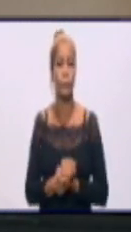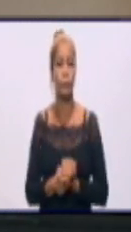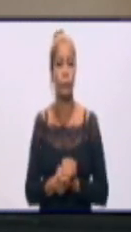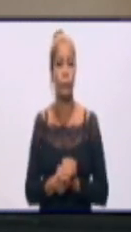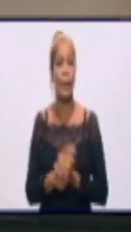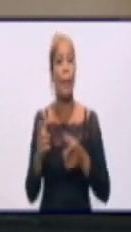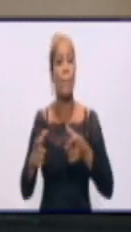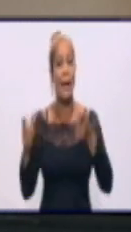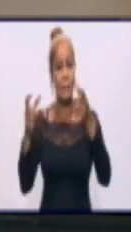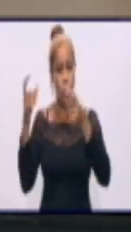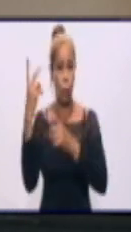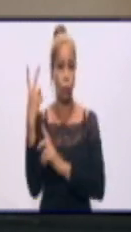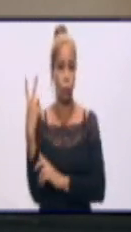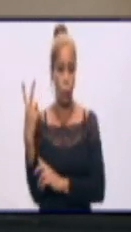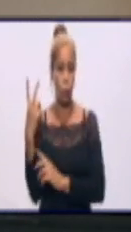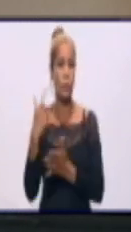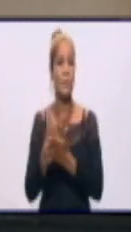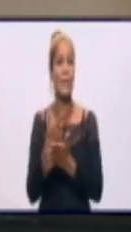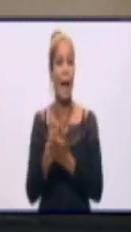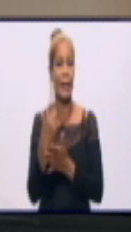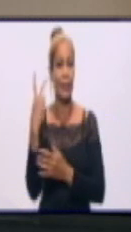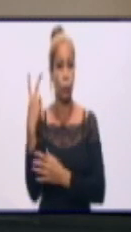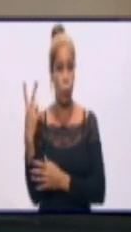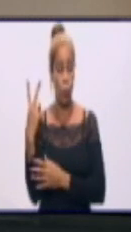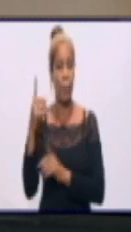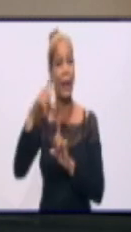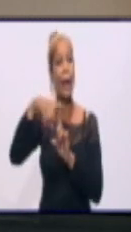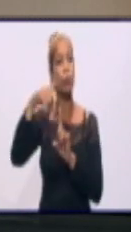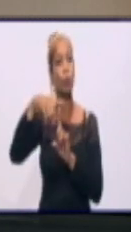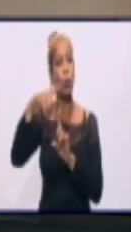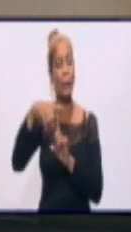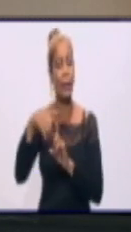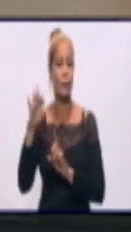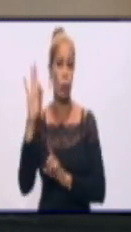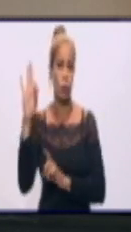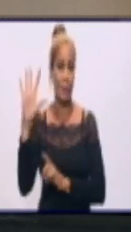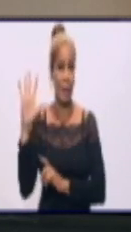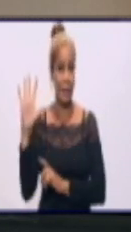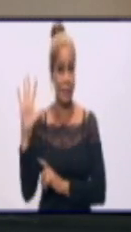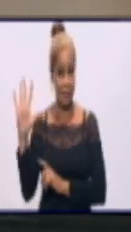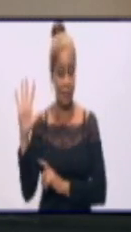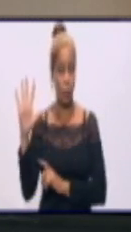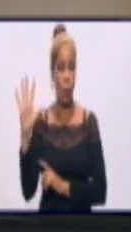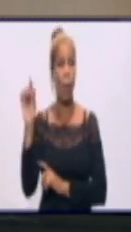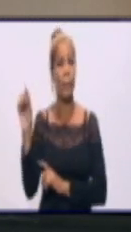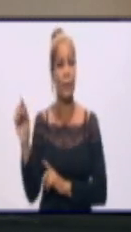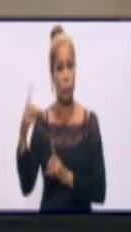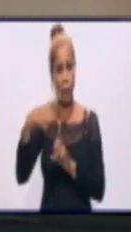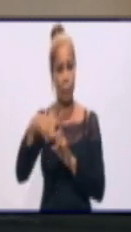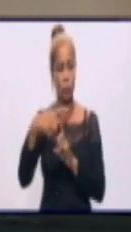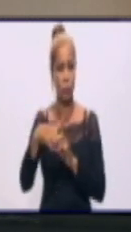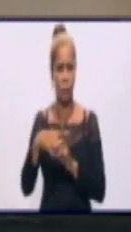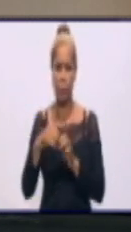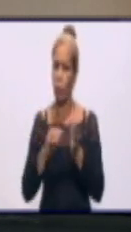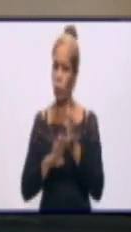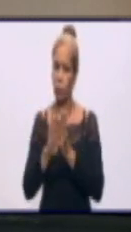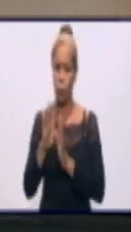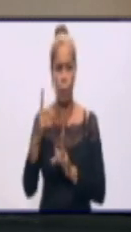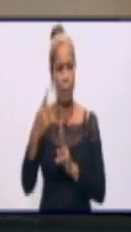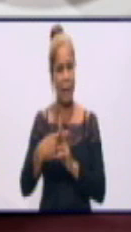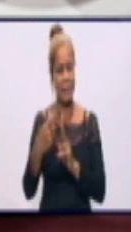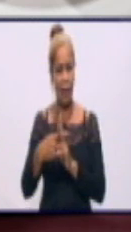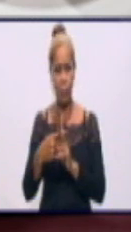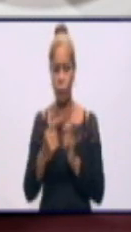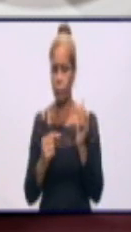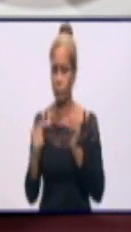Bartolomé Mazó 2, Yara 2, para un total de 85 casos. Como veremos, sigue siendo Bayamo el epicentro, pero